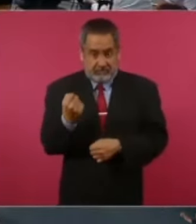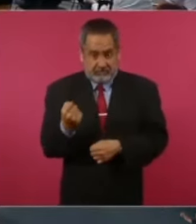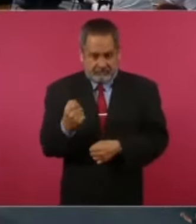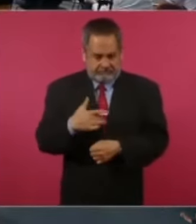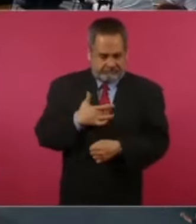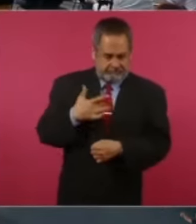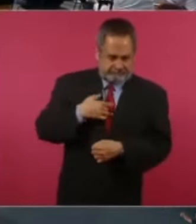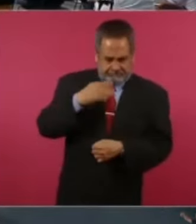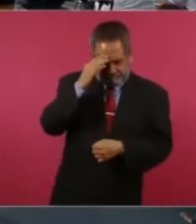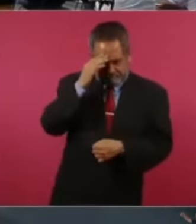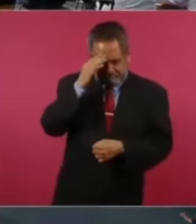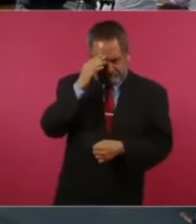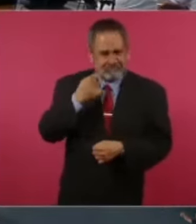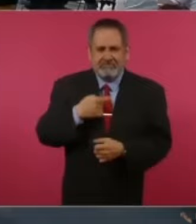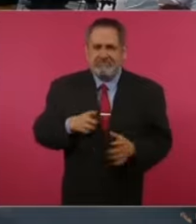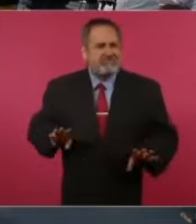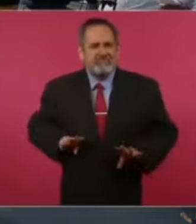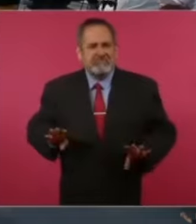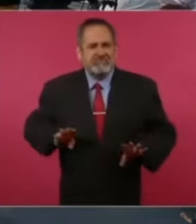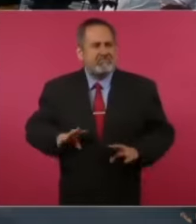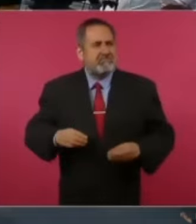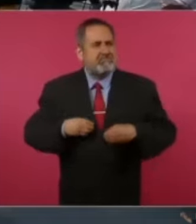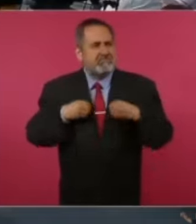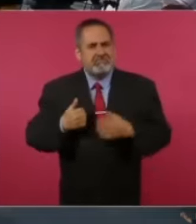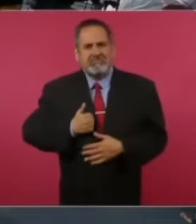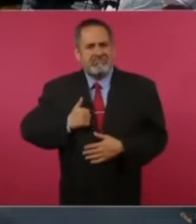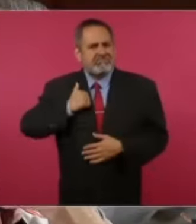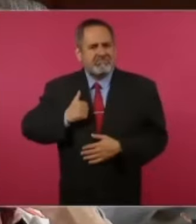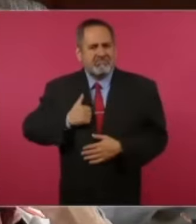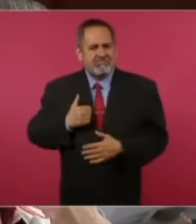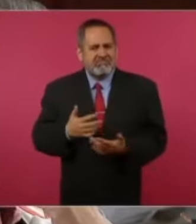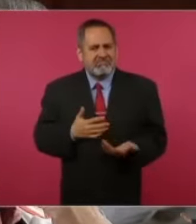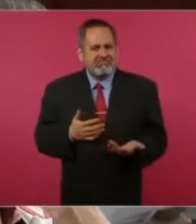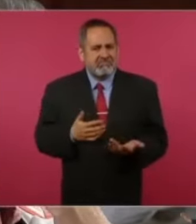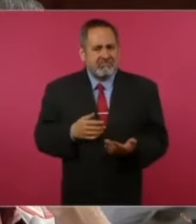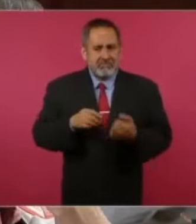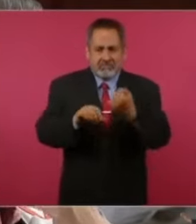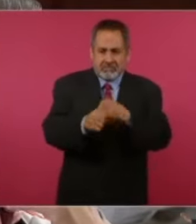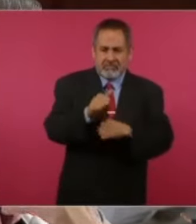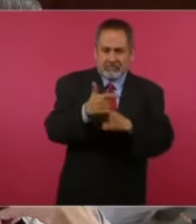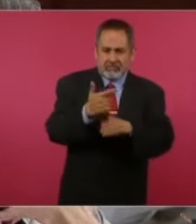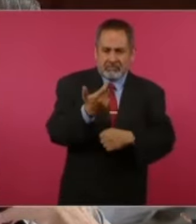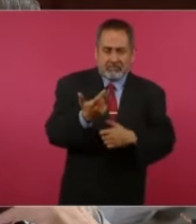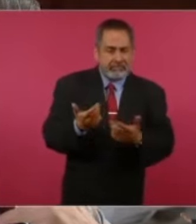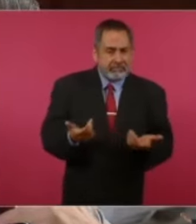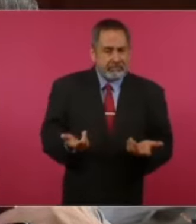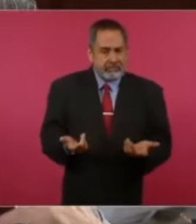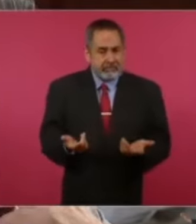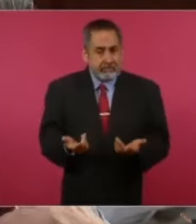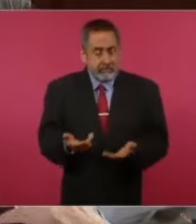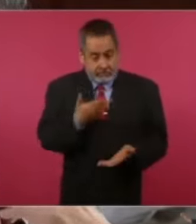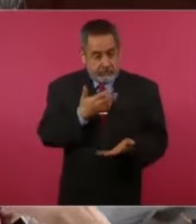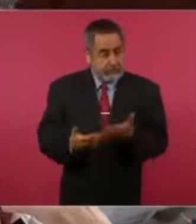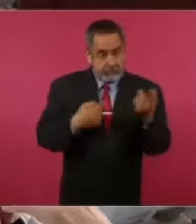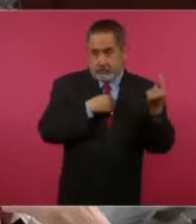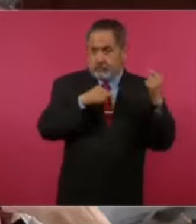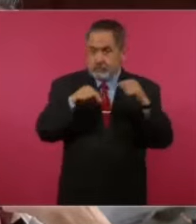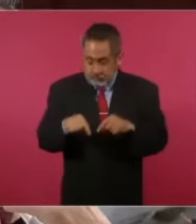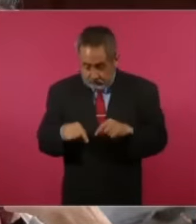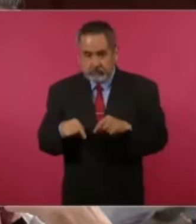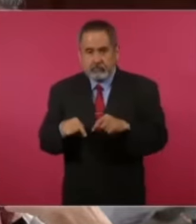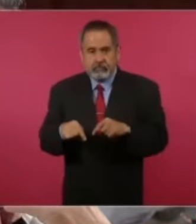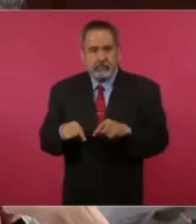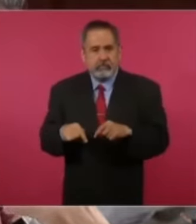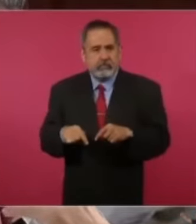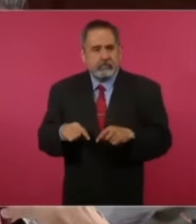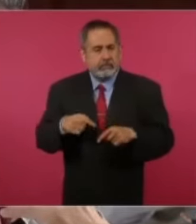nosotros no nos conviene tanto porque pues ha estado a 11, 12 pesos. Yo cuando llego aquí, pues me doy cuenta, ¿verdad? Que trabajo